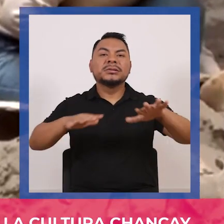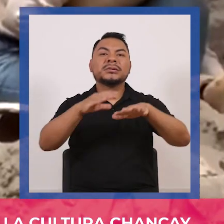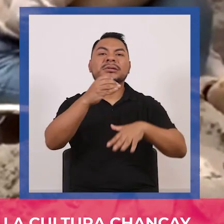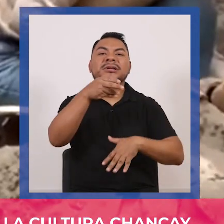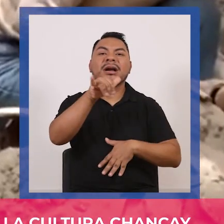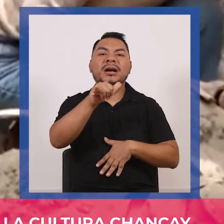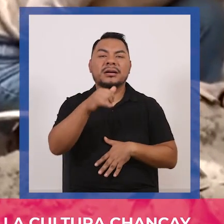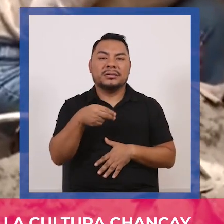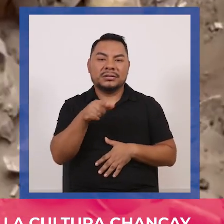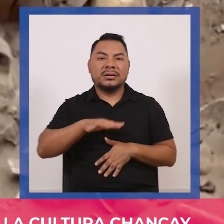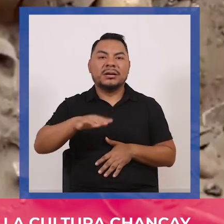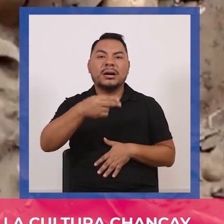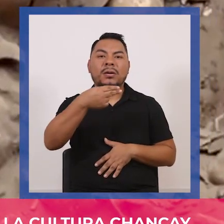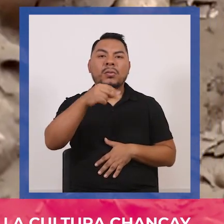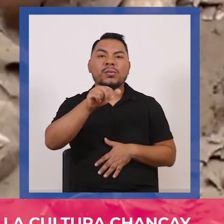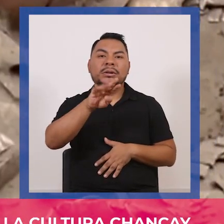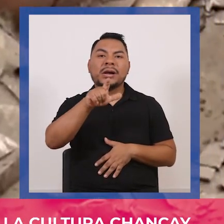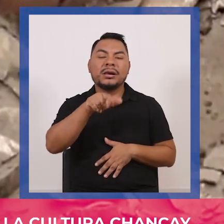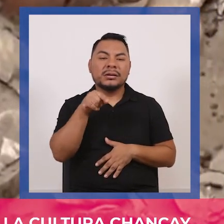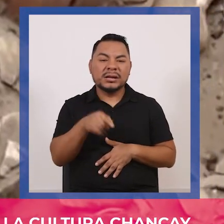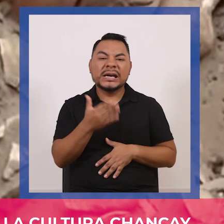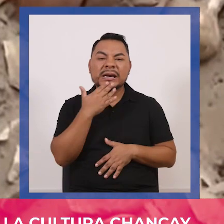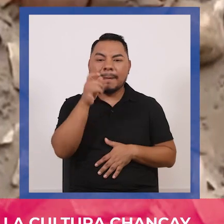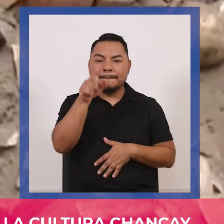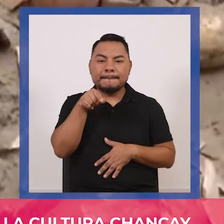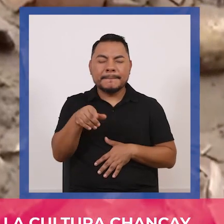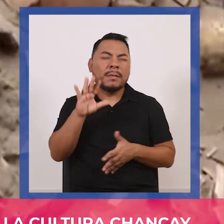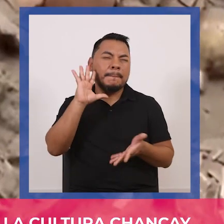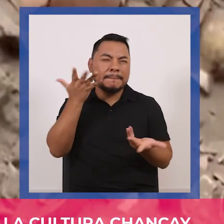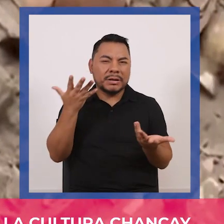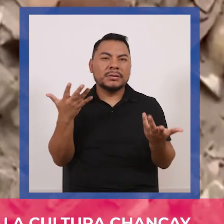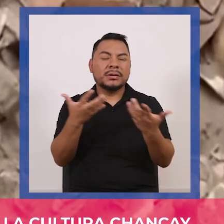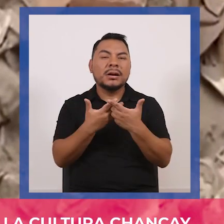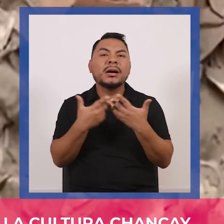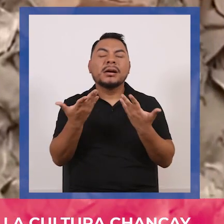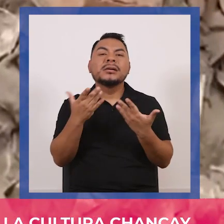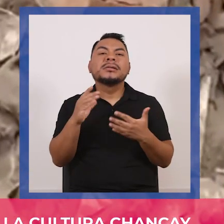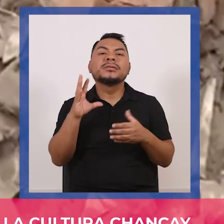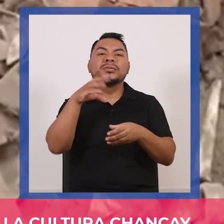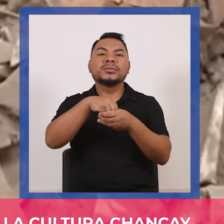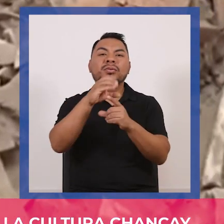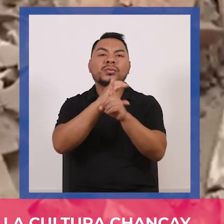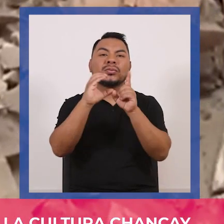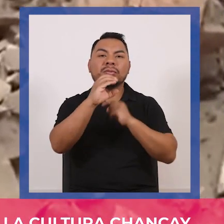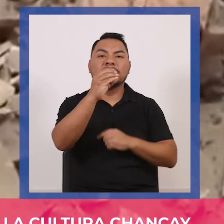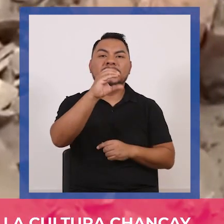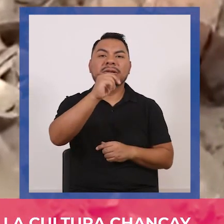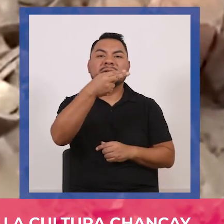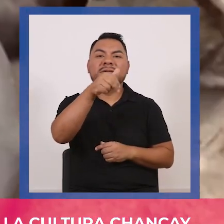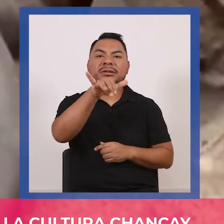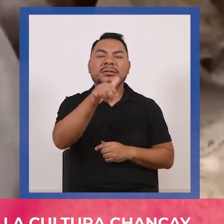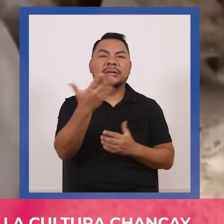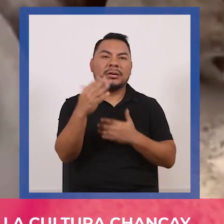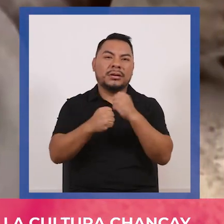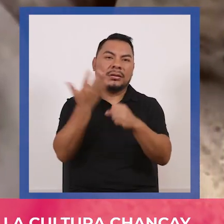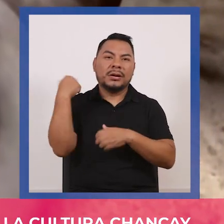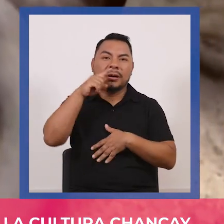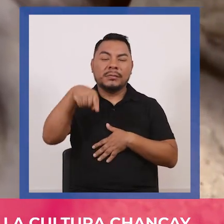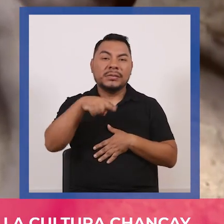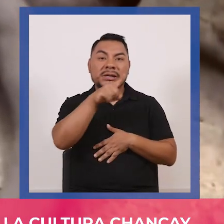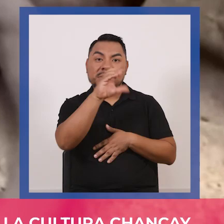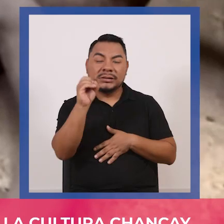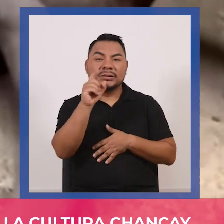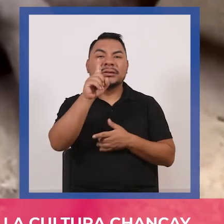Chancay en Guaral se trataría de un personaje vinculado al mar de la cultura chancay que se desarrolló entre los años